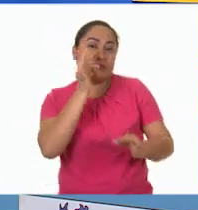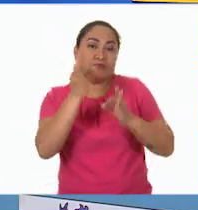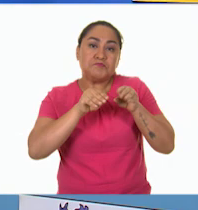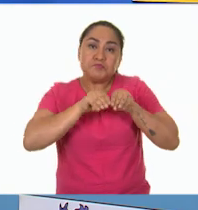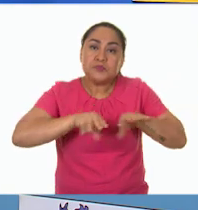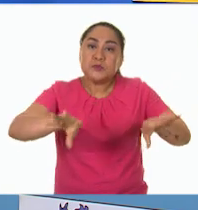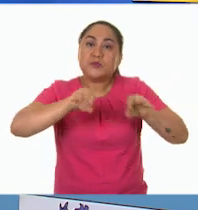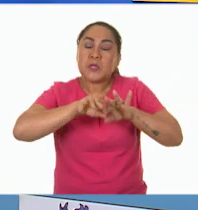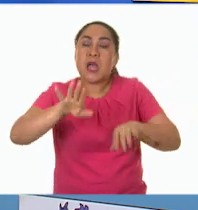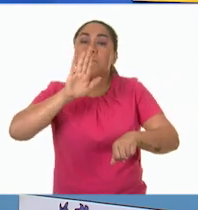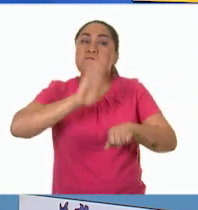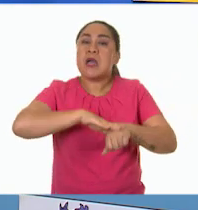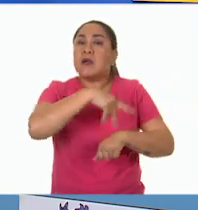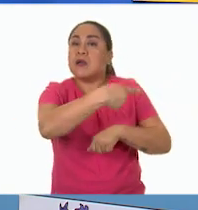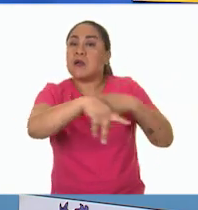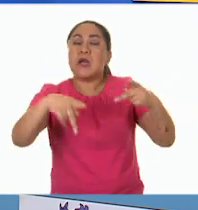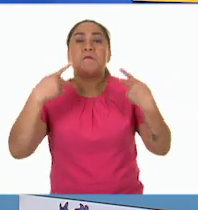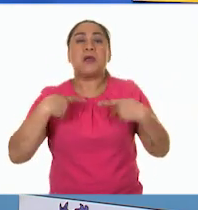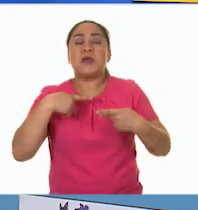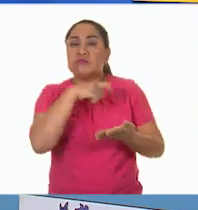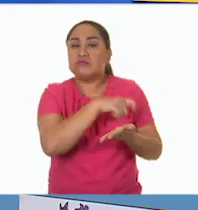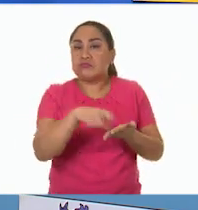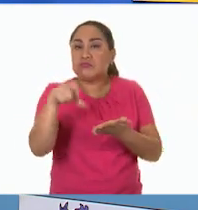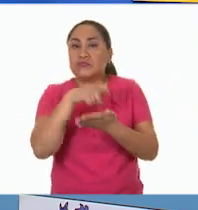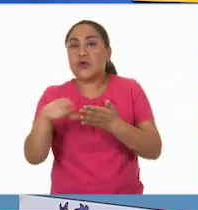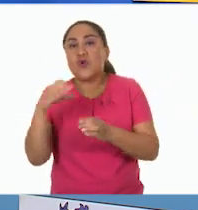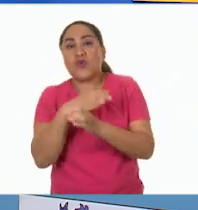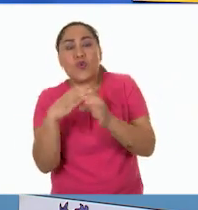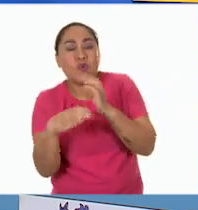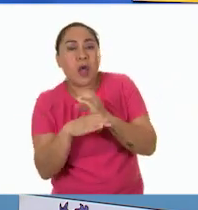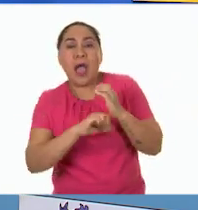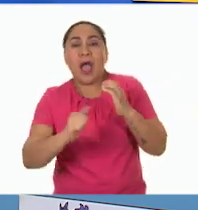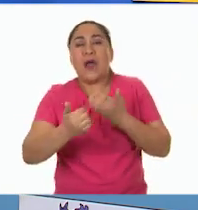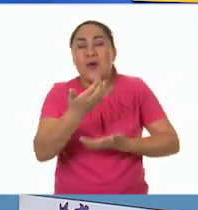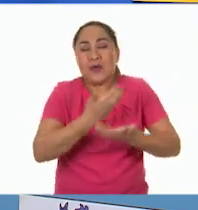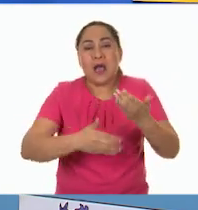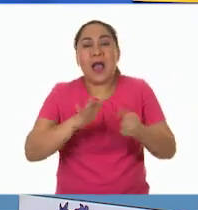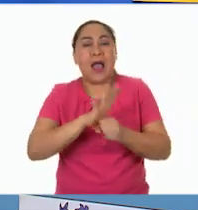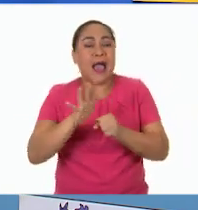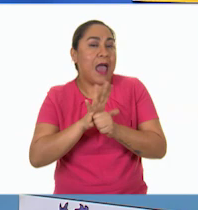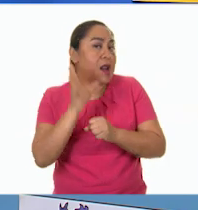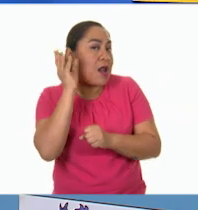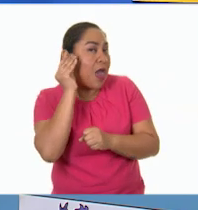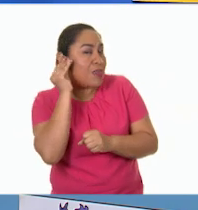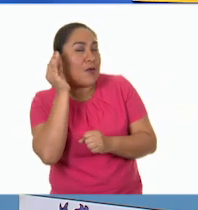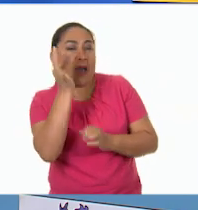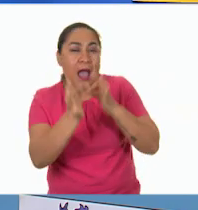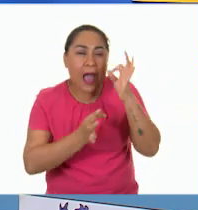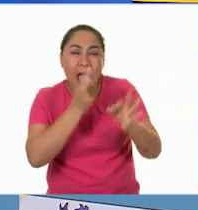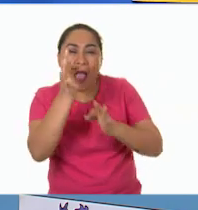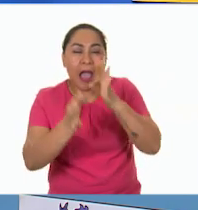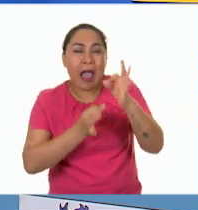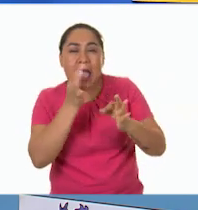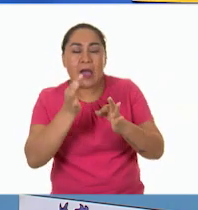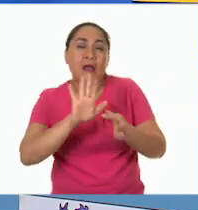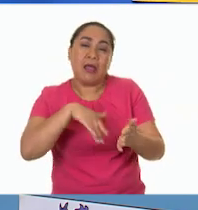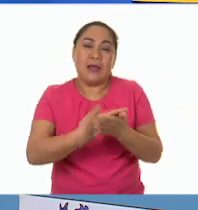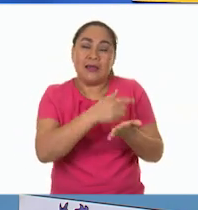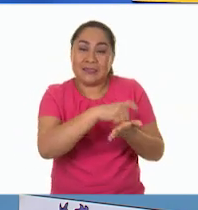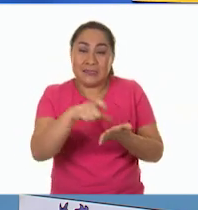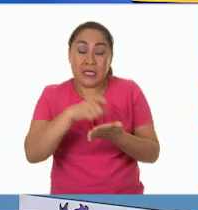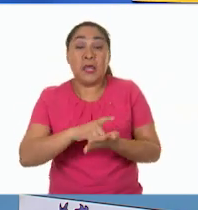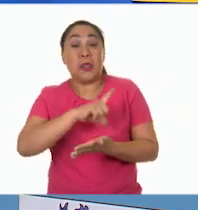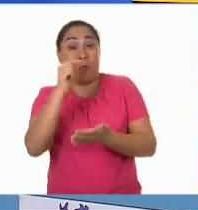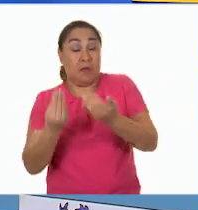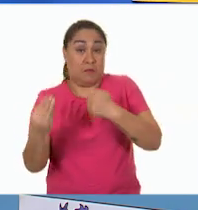hubo un aumento en el consumo de los productos desde los comerciales que se transmitían por la radio. Pero, con la llegada de la